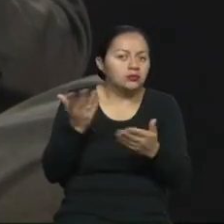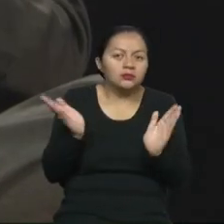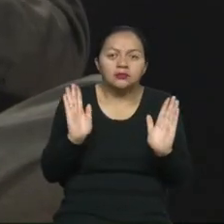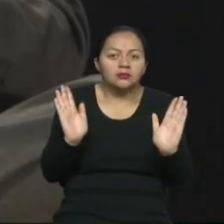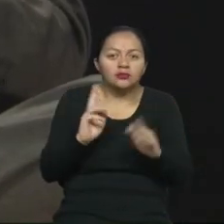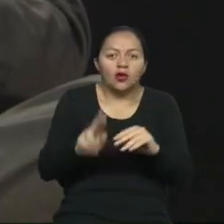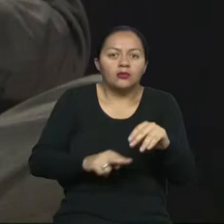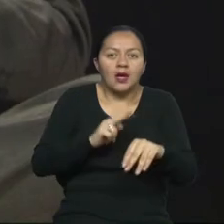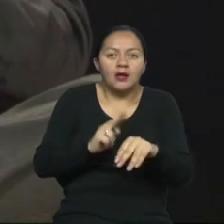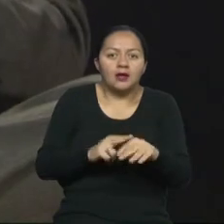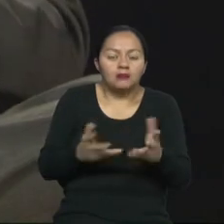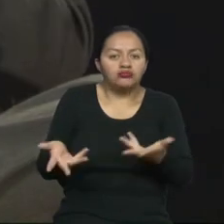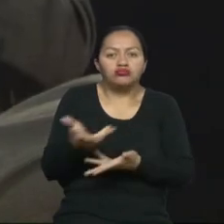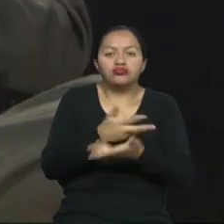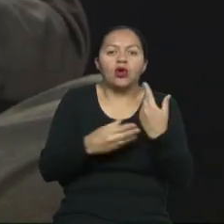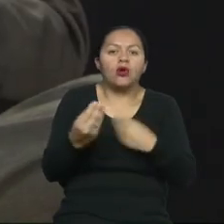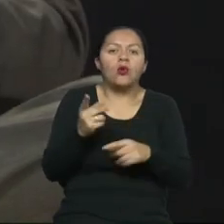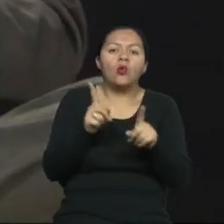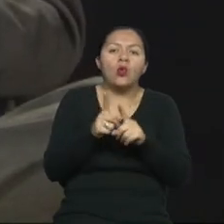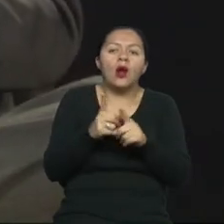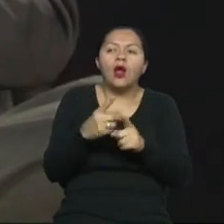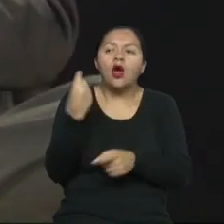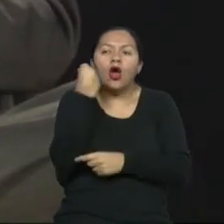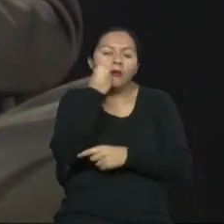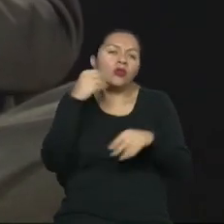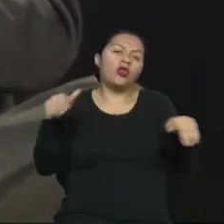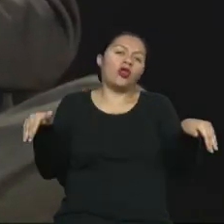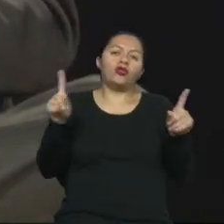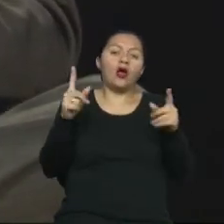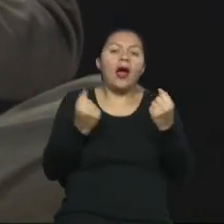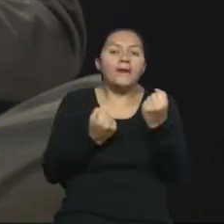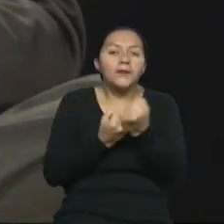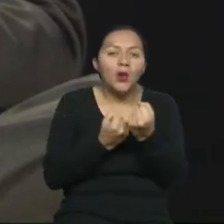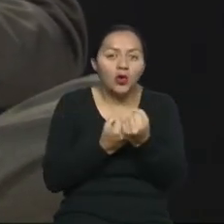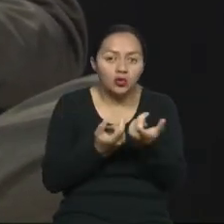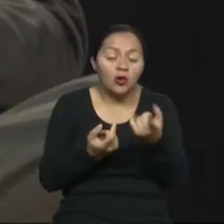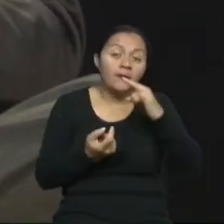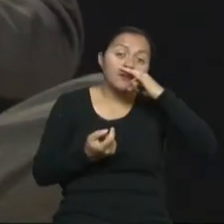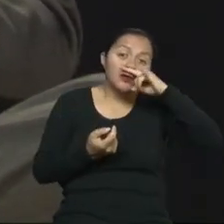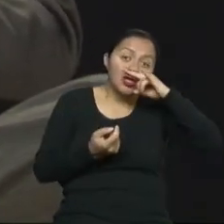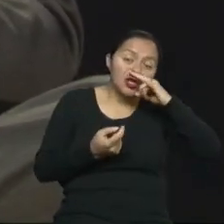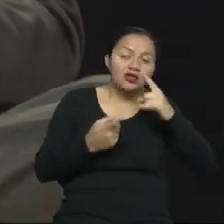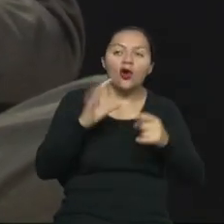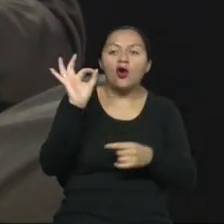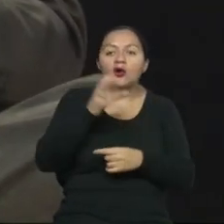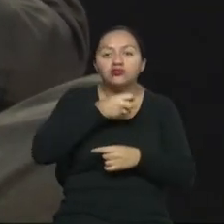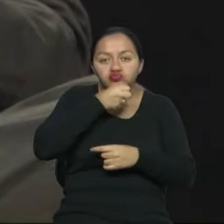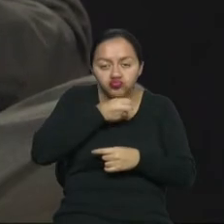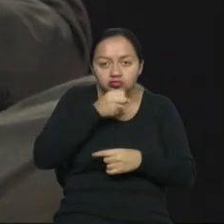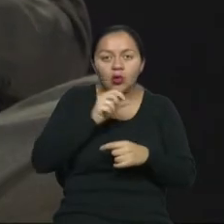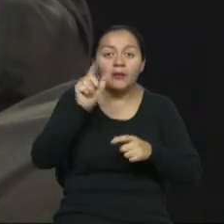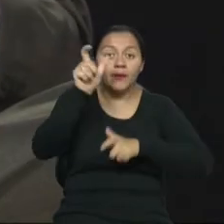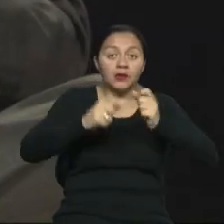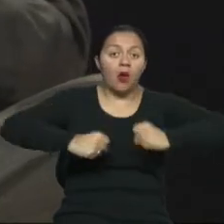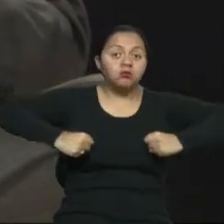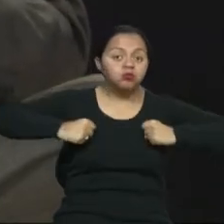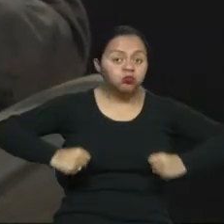No hablemos de confort, hablemos de apoyo. Para un niño, una niña, un adulto mayor, personas obesas, mujeres